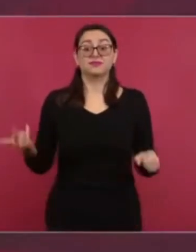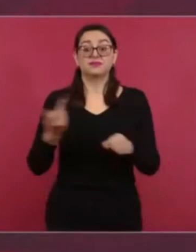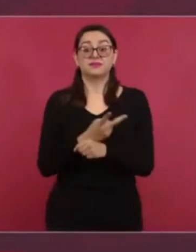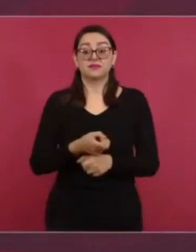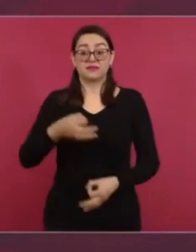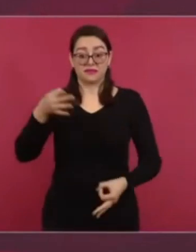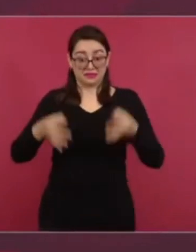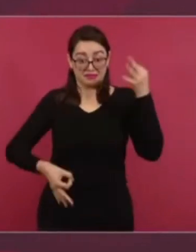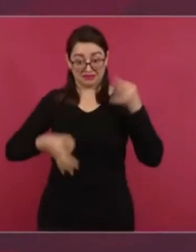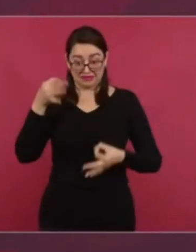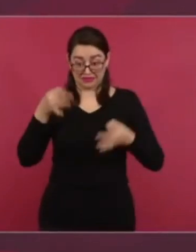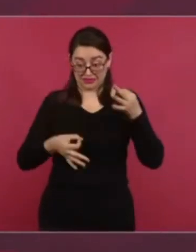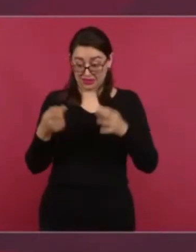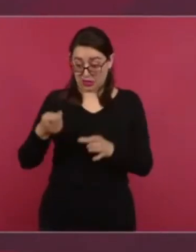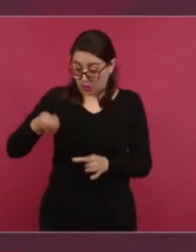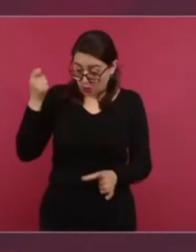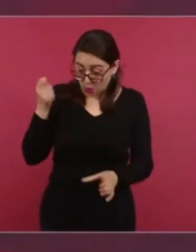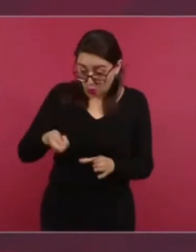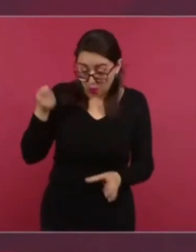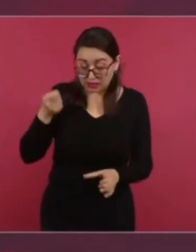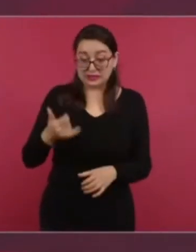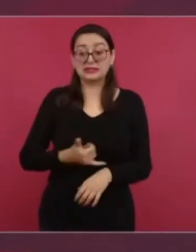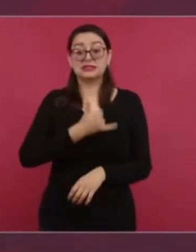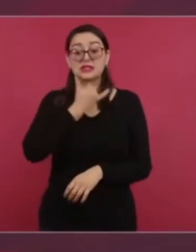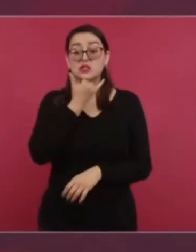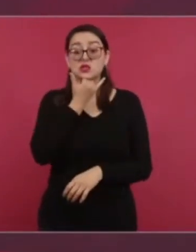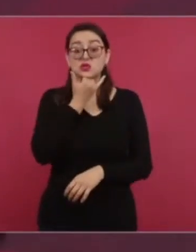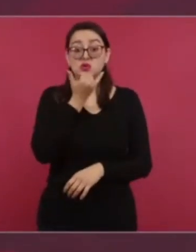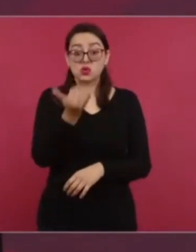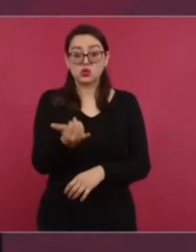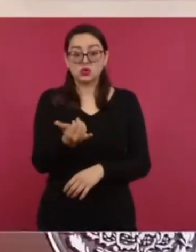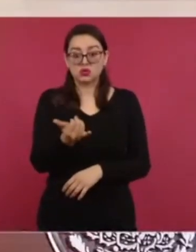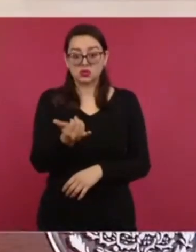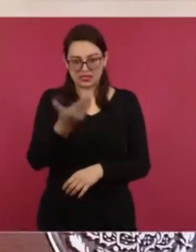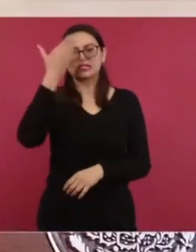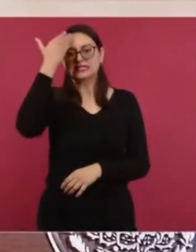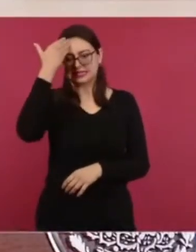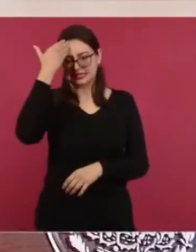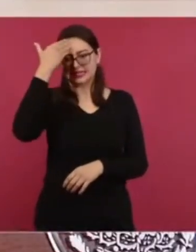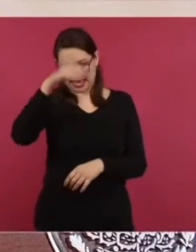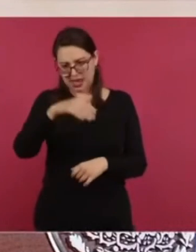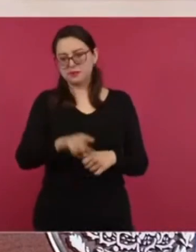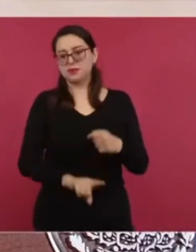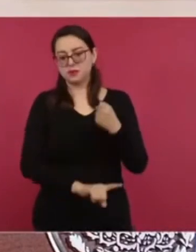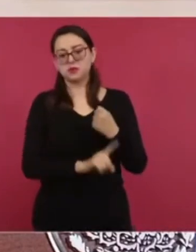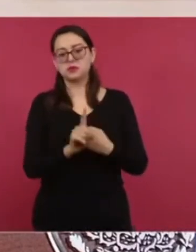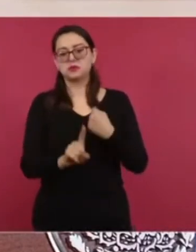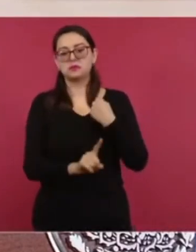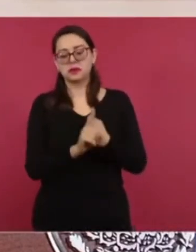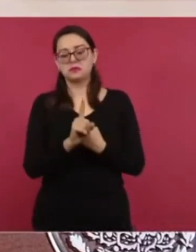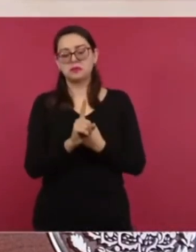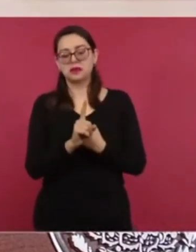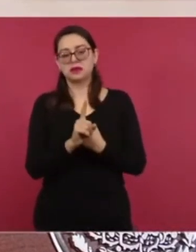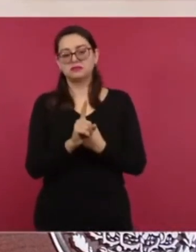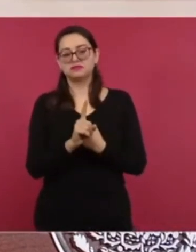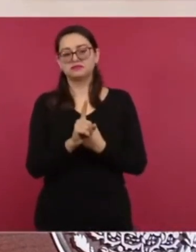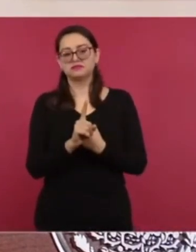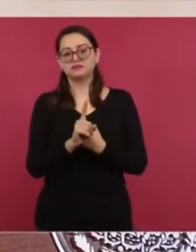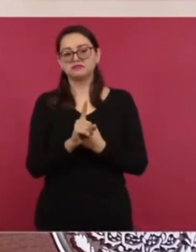entre otras cosas o lo saben pero no lo aplican